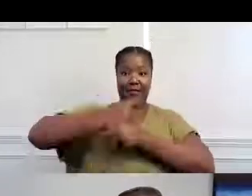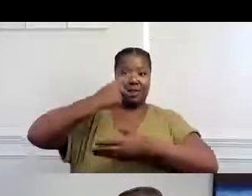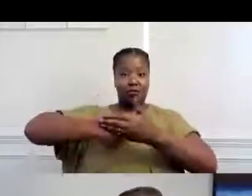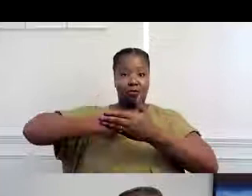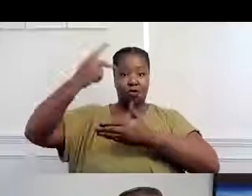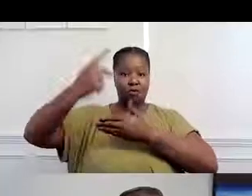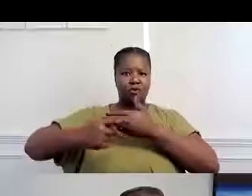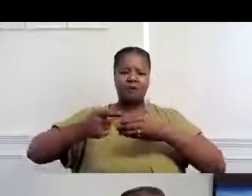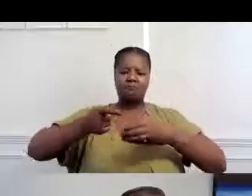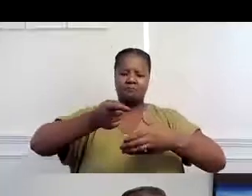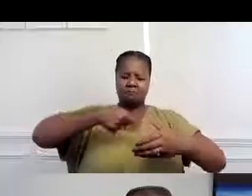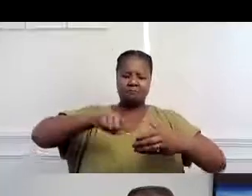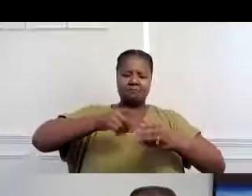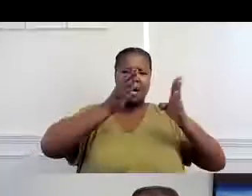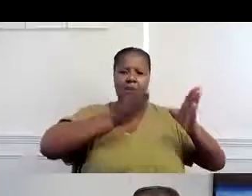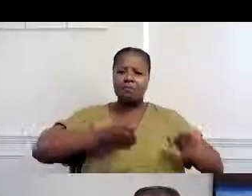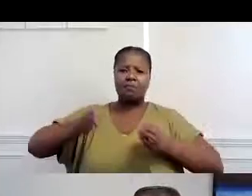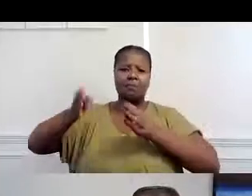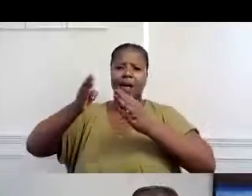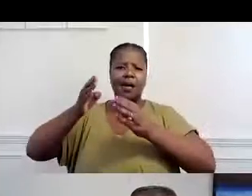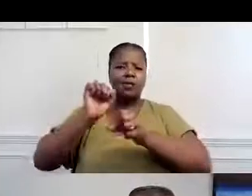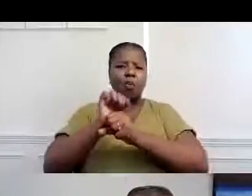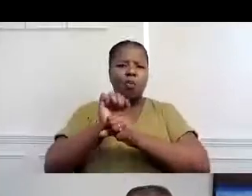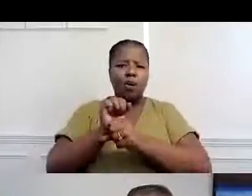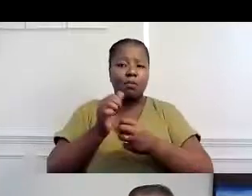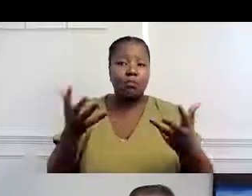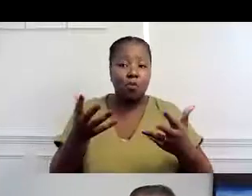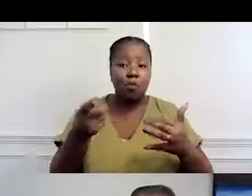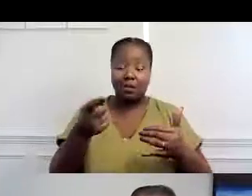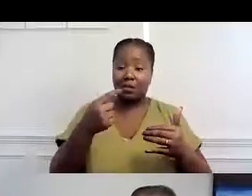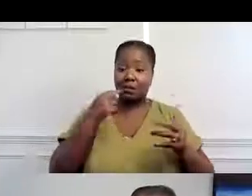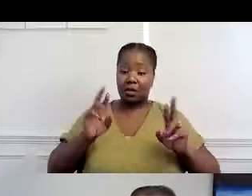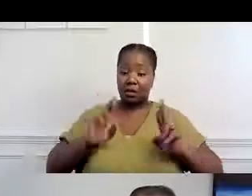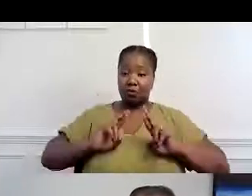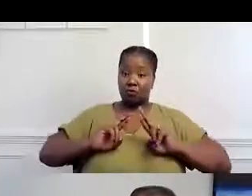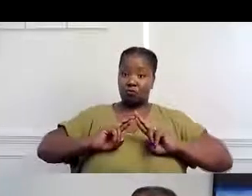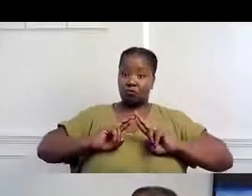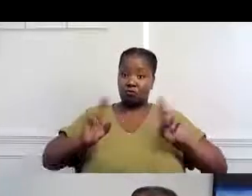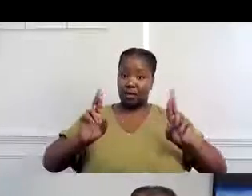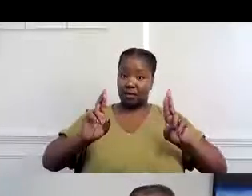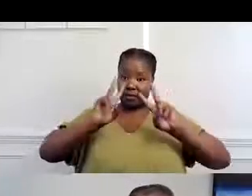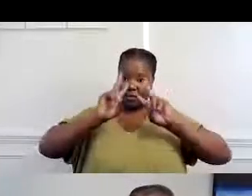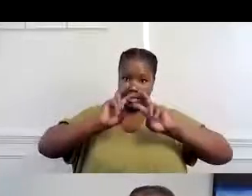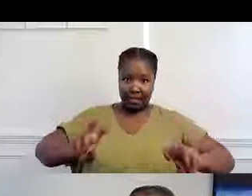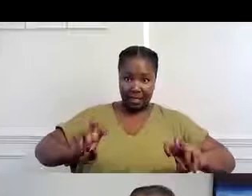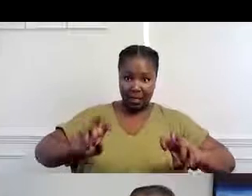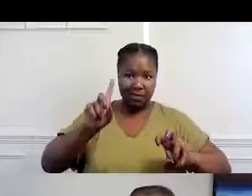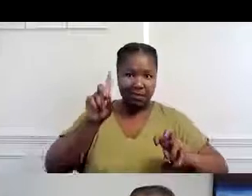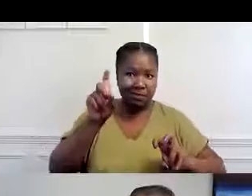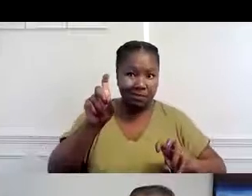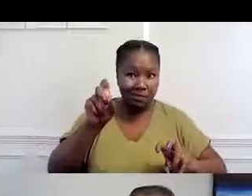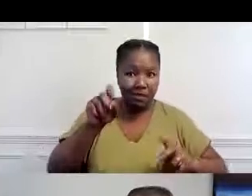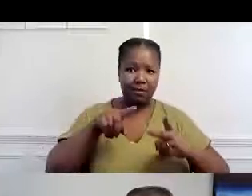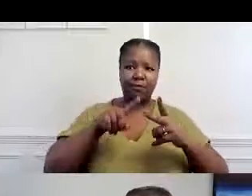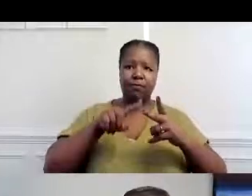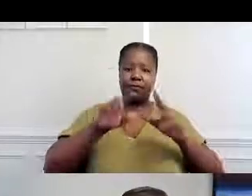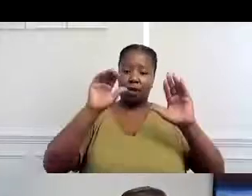transporte y programas de empleo y de día. ¿Qué es lo que ha funcionado en este microambiente? Como Karen dijo,